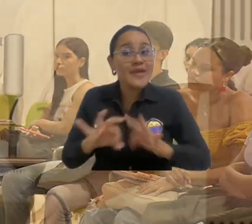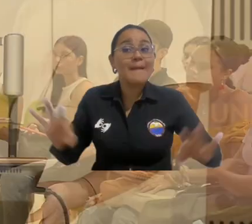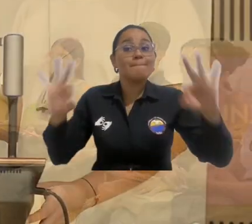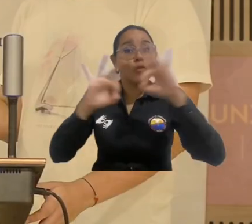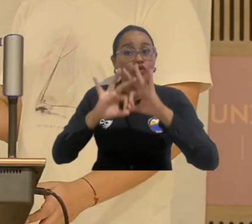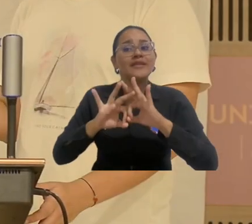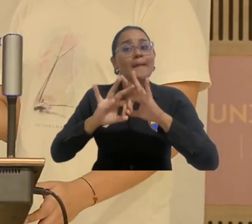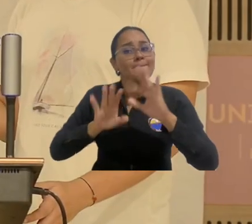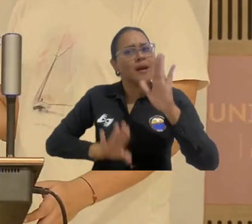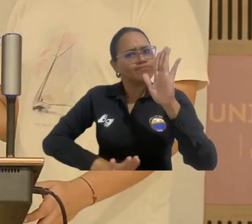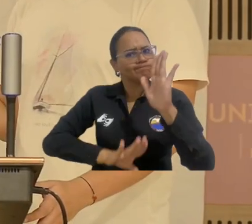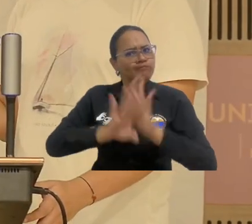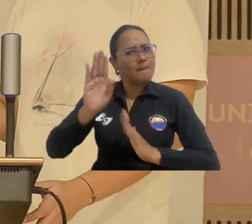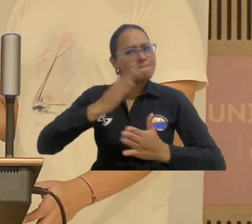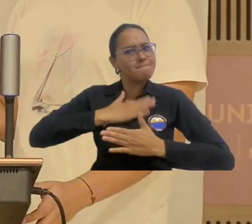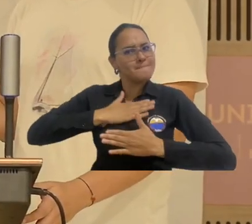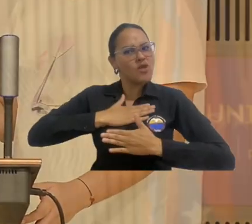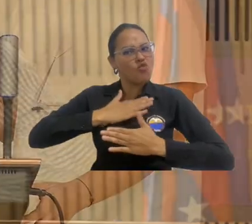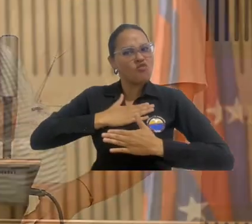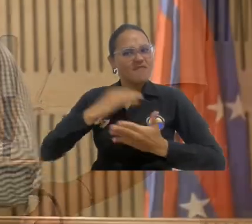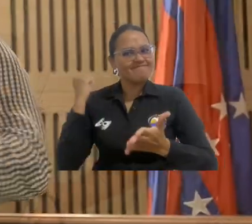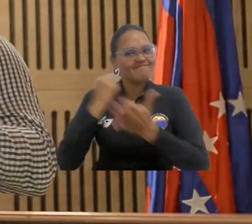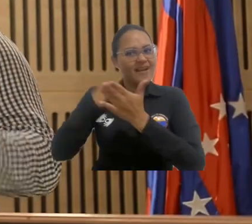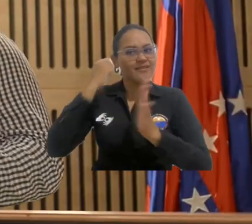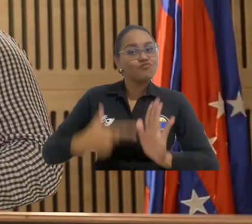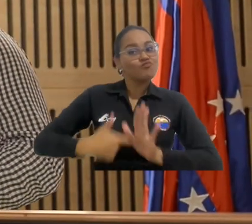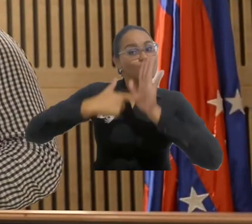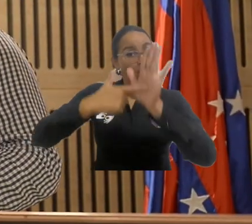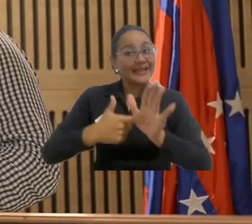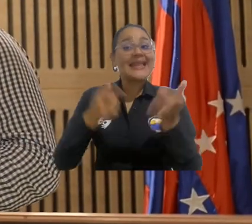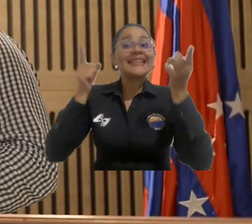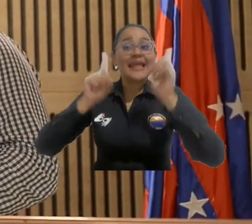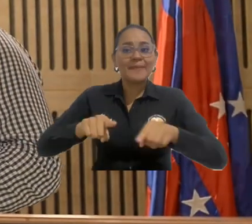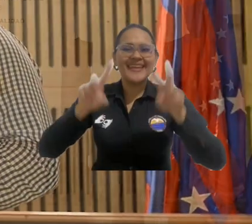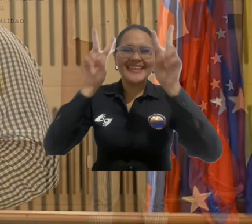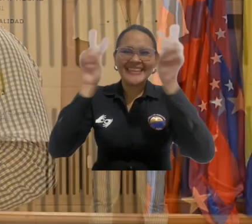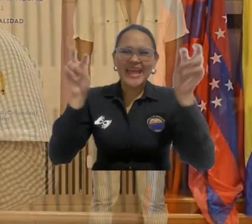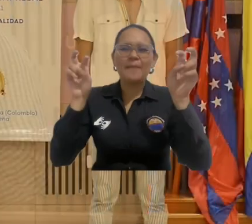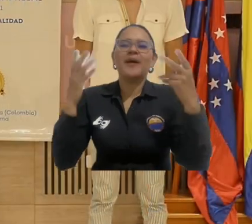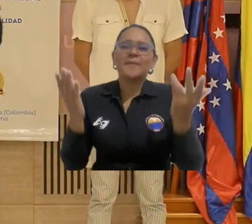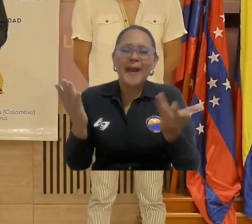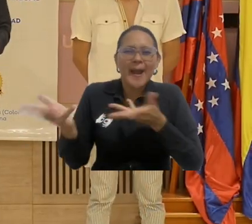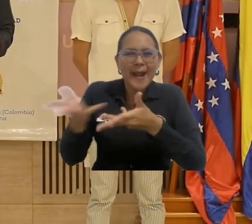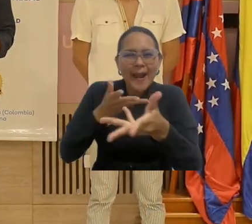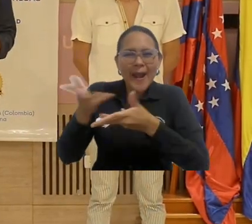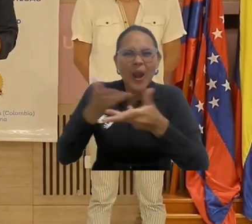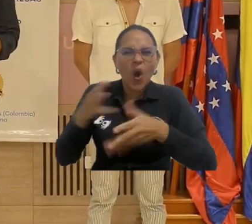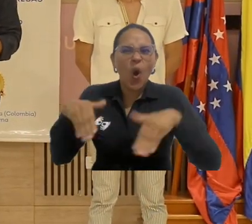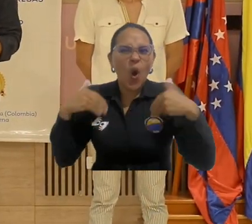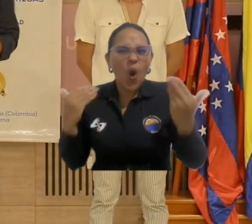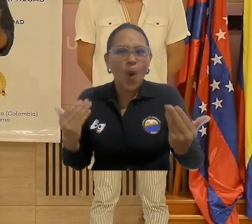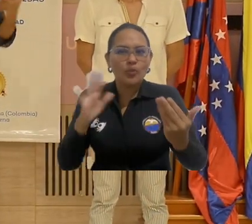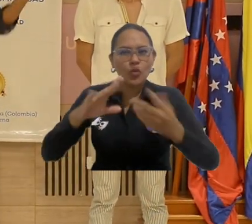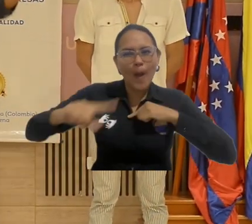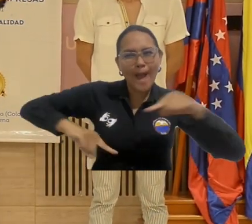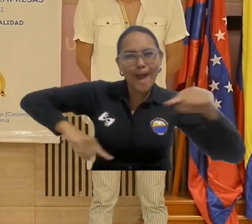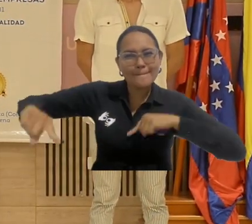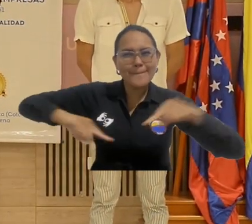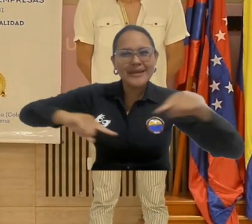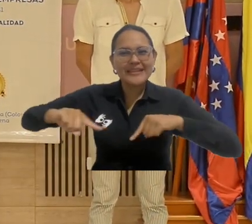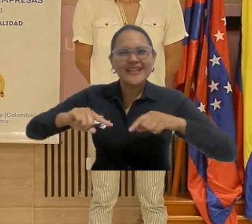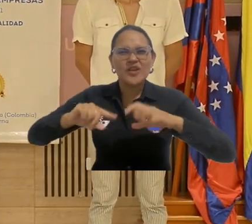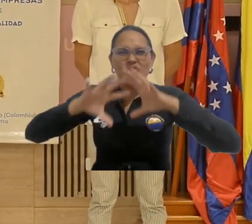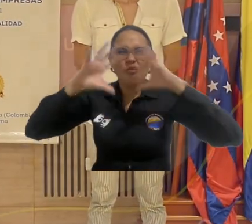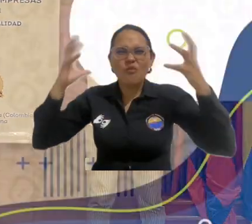potenciar el éxito profesional desde la marca personal y en otro frente temático también hubo espacio para disertar sobre cómo explorar la